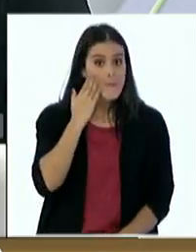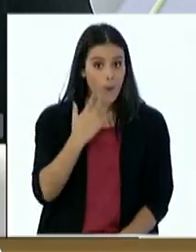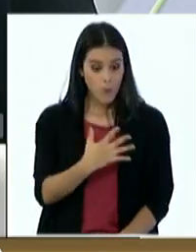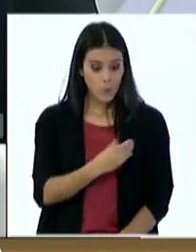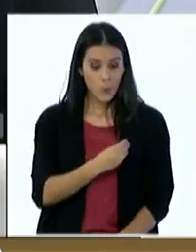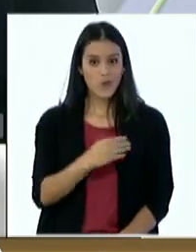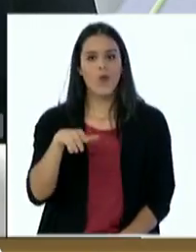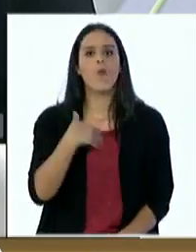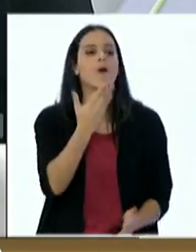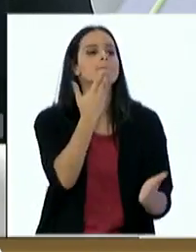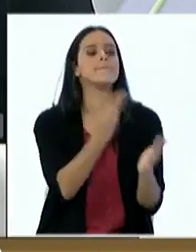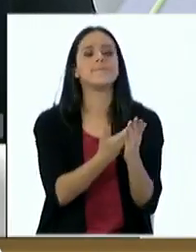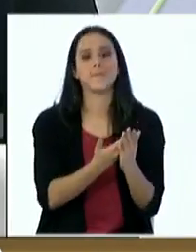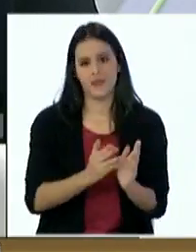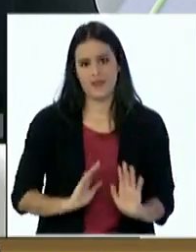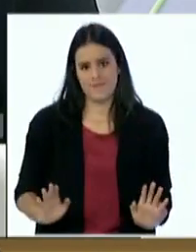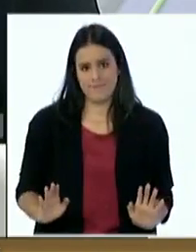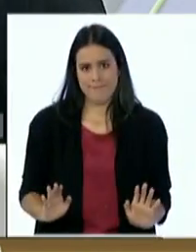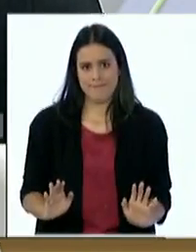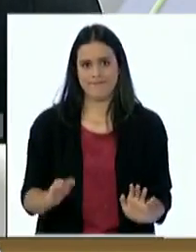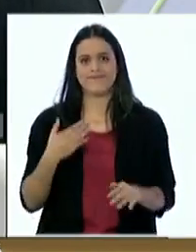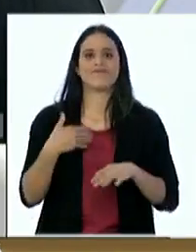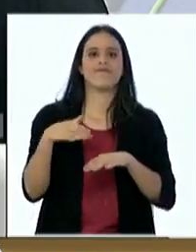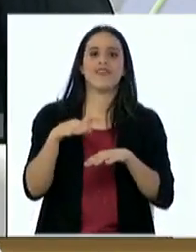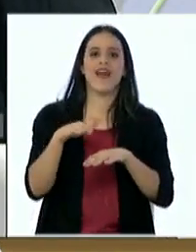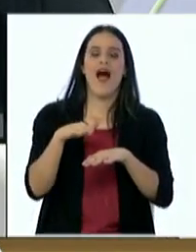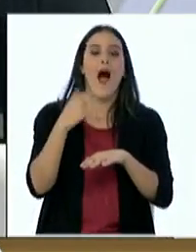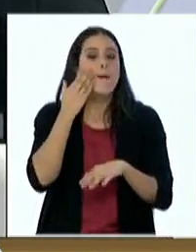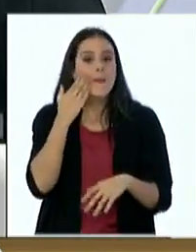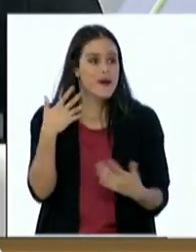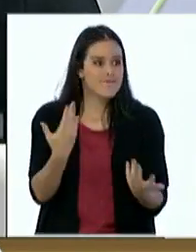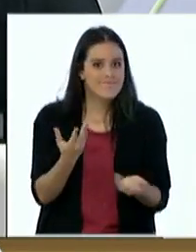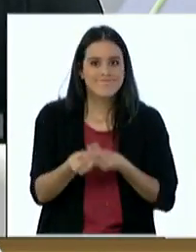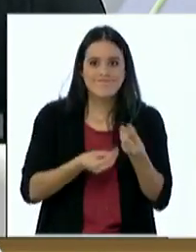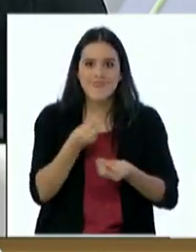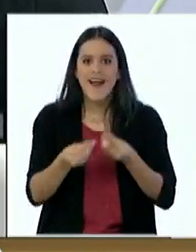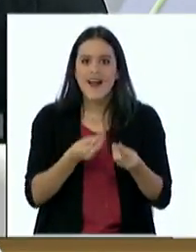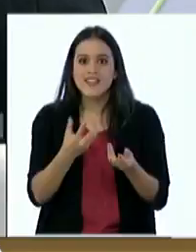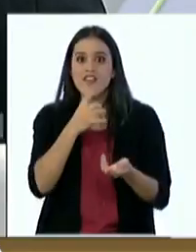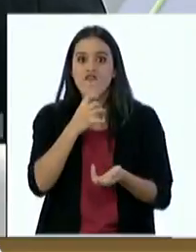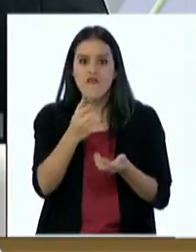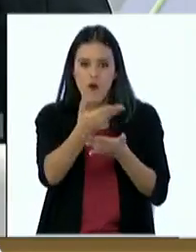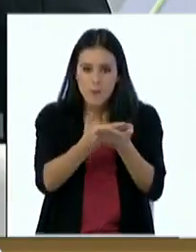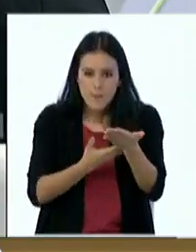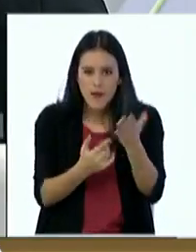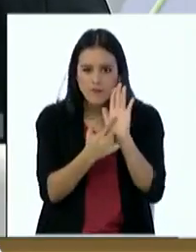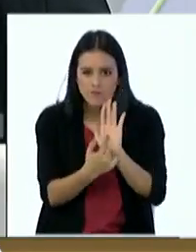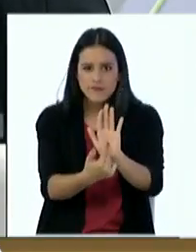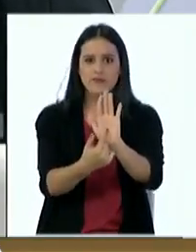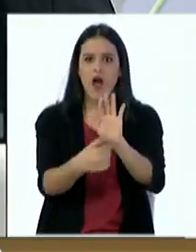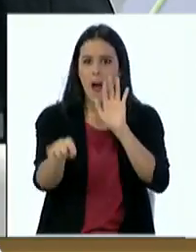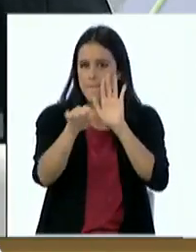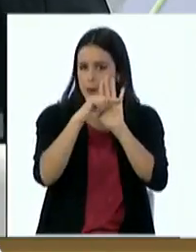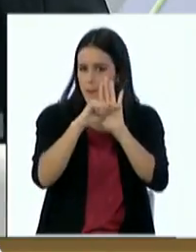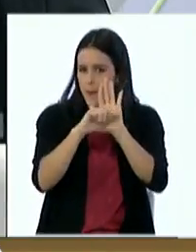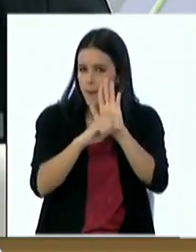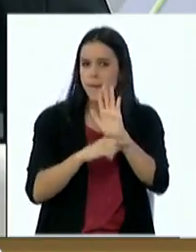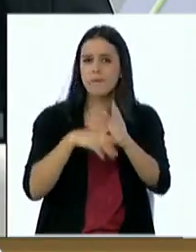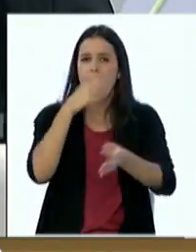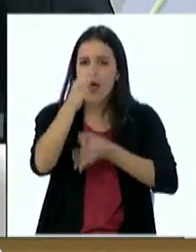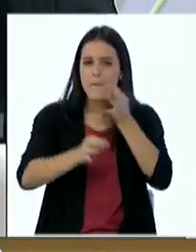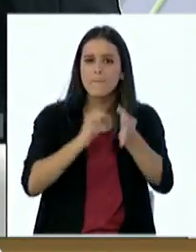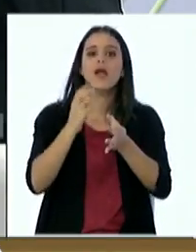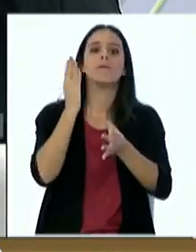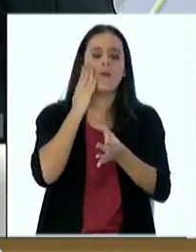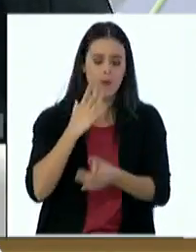amamantando y según la sentencia la madre debe presentar un informe detallado donde especifique que